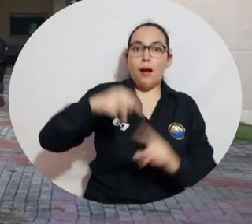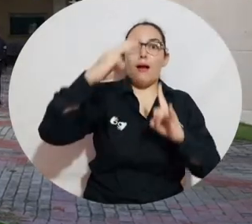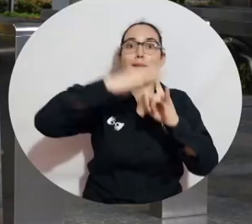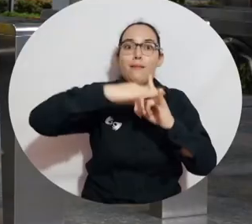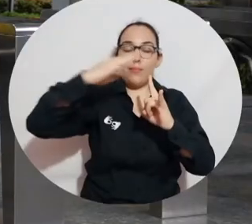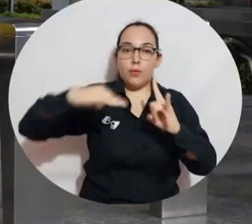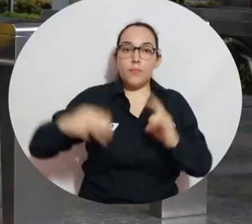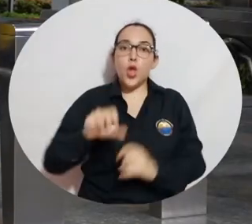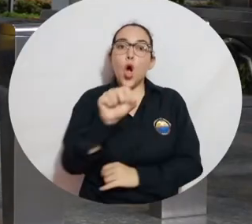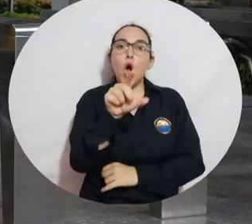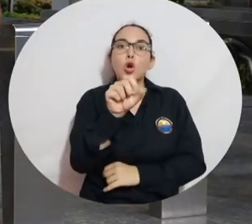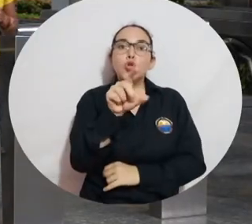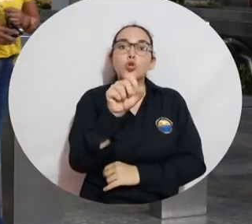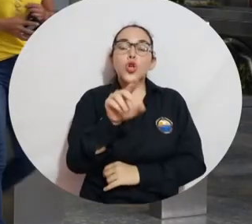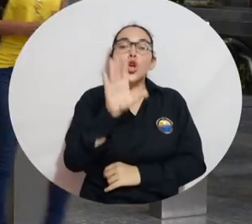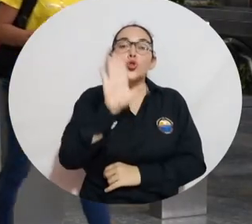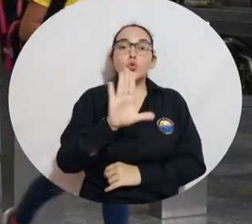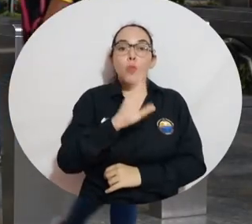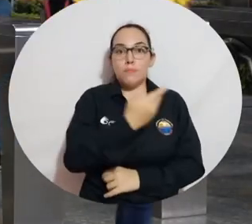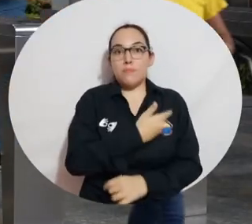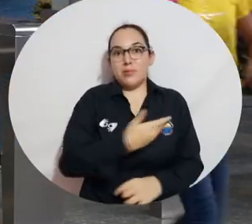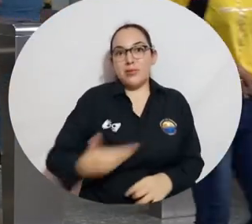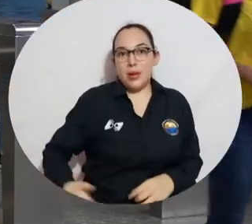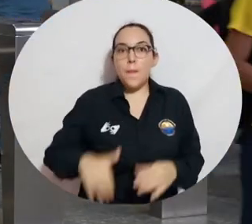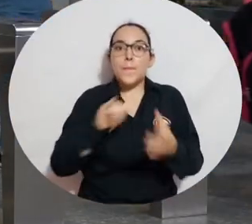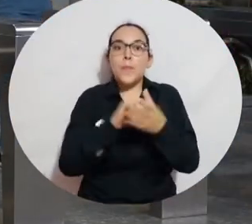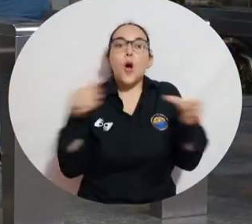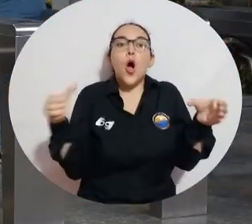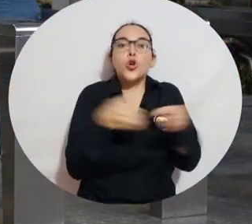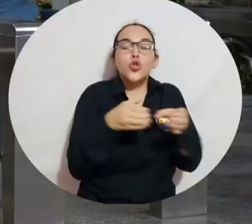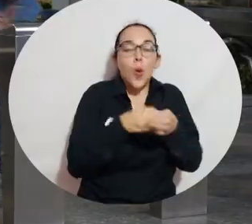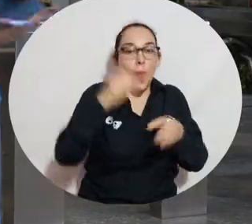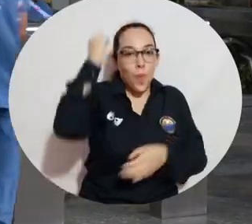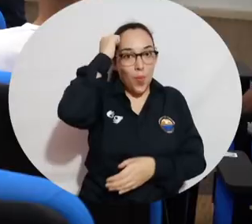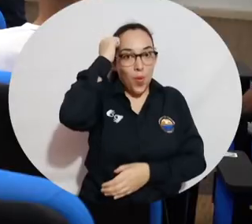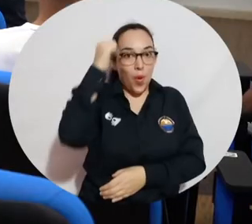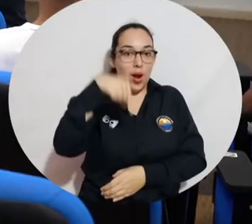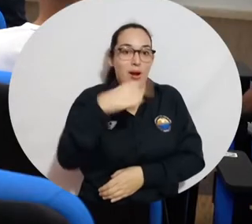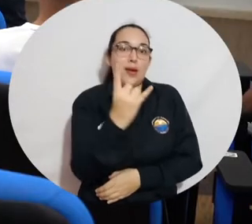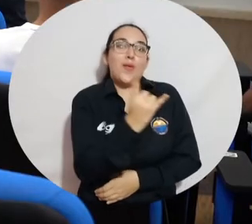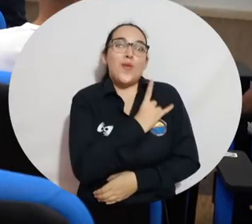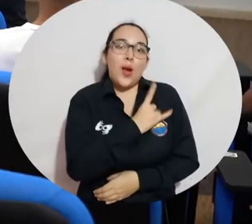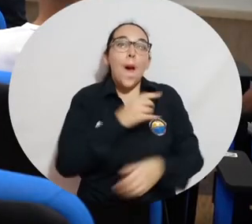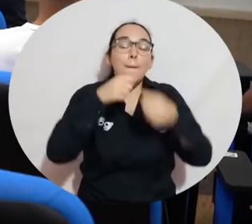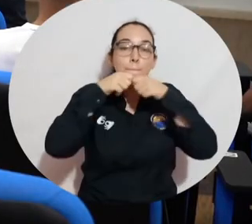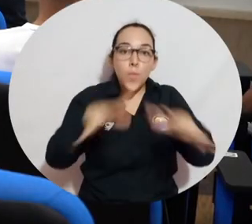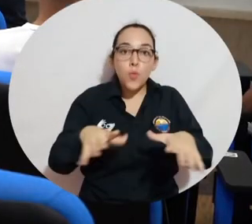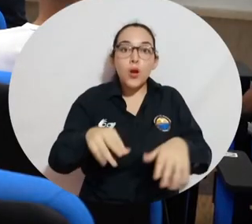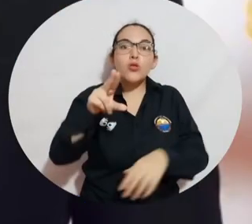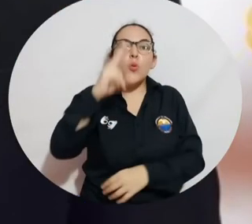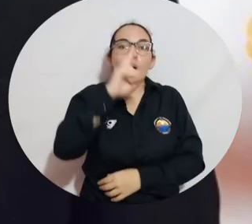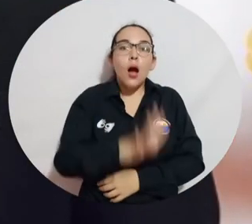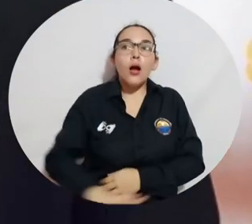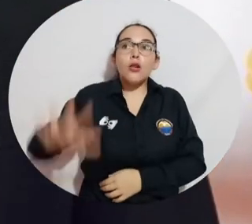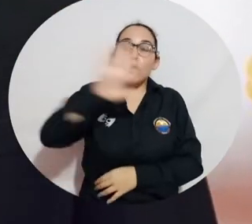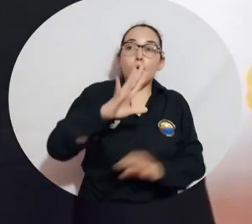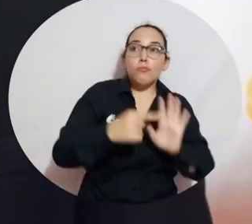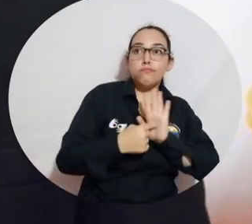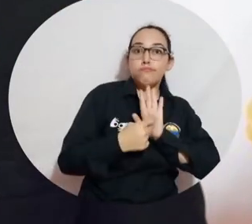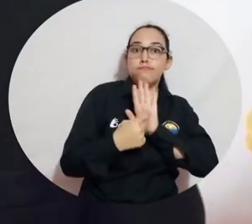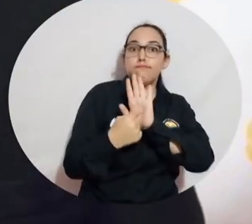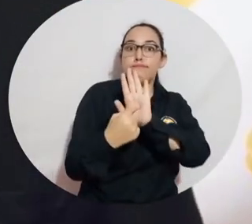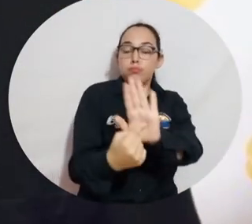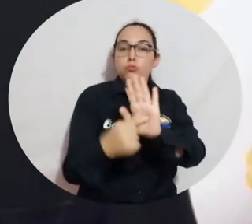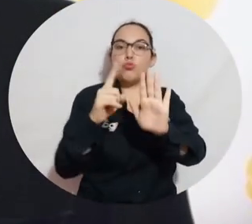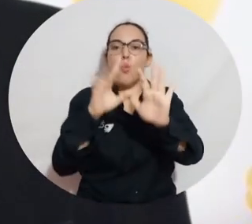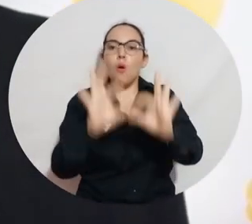profesor de Unimagdalena, y 11 como presidente en el Magdalena de esta asociación de docentes de universidades públicas, que a nivel nacional tiene más de 10